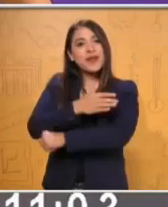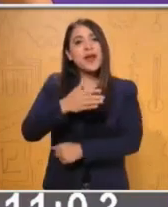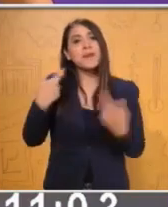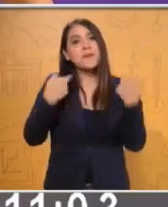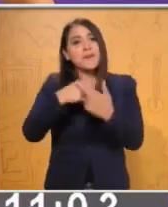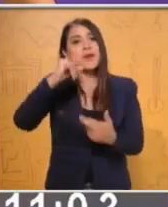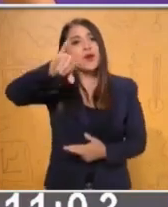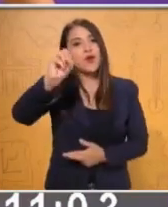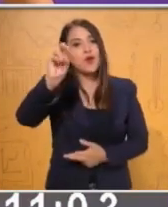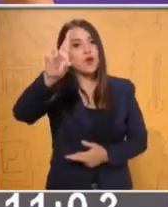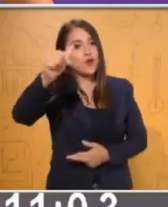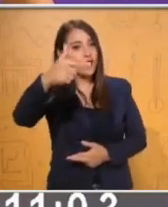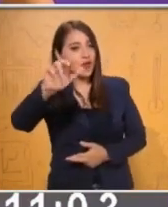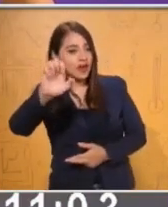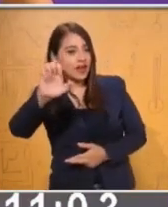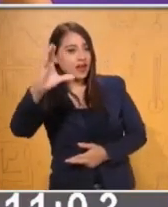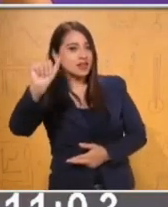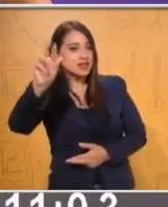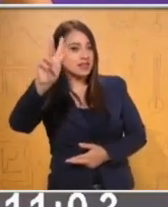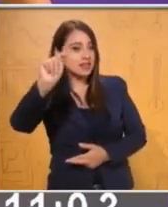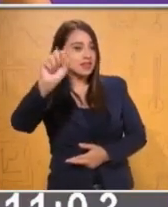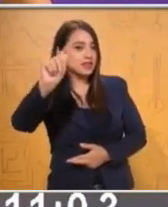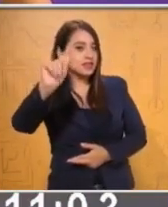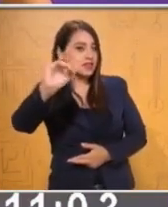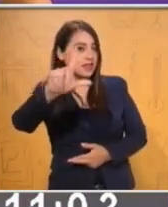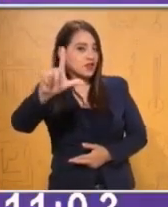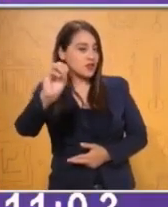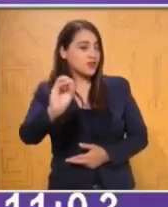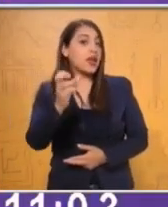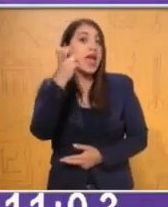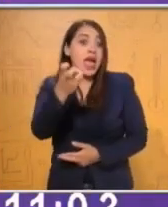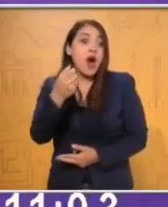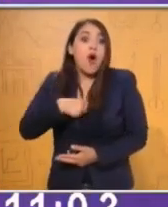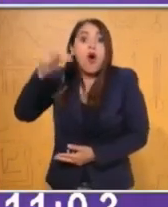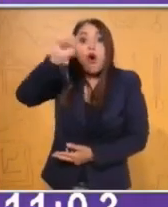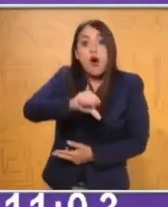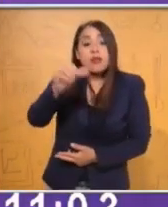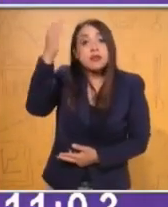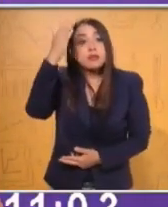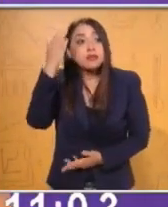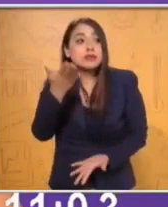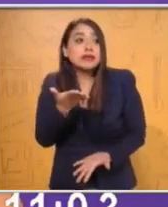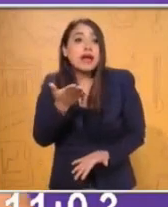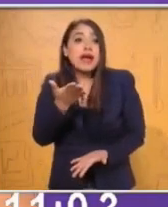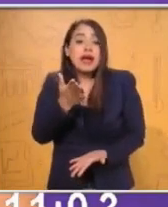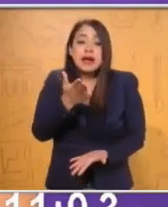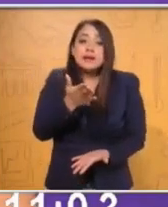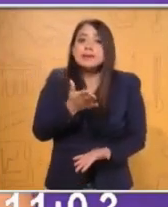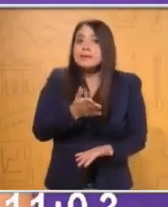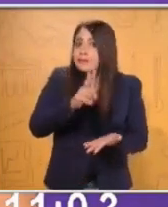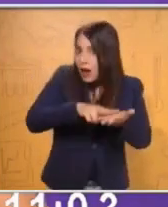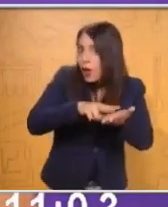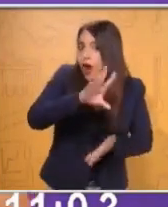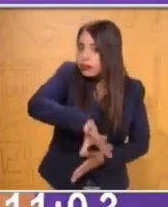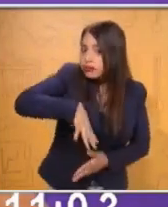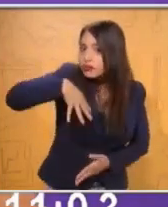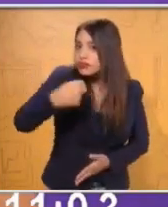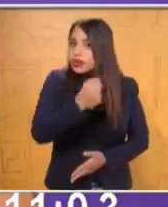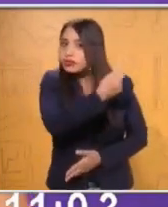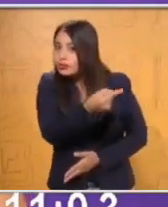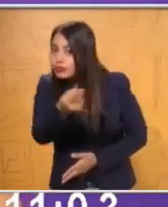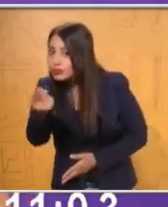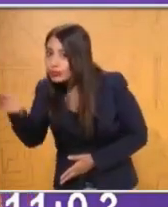Castillo. Y en esta ocasión vamos a reconocer nuevamente el trabajo y el esfuerzo de cada uno de nuestros amiguitos que nos han